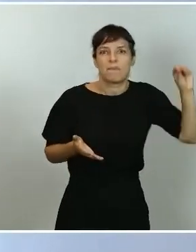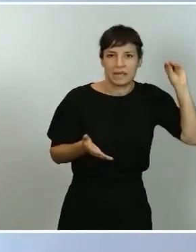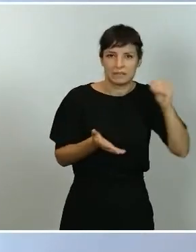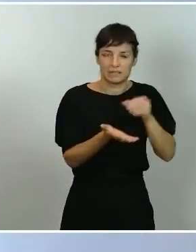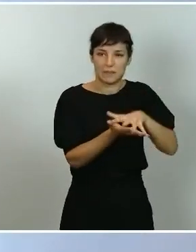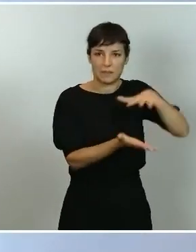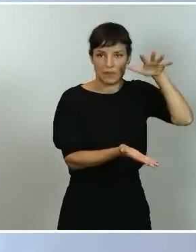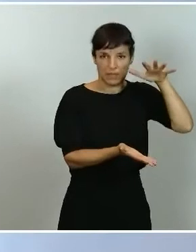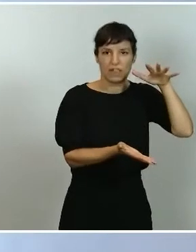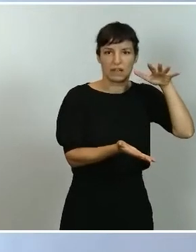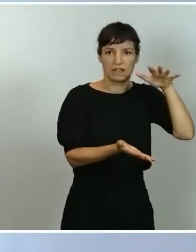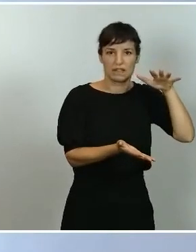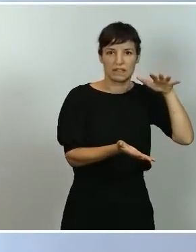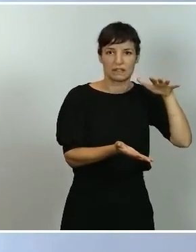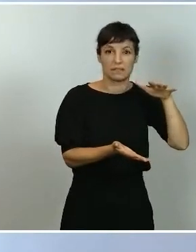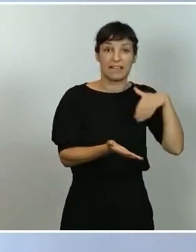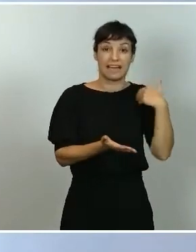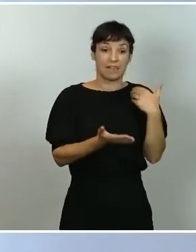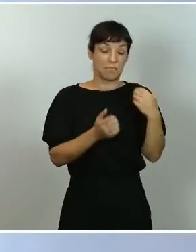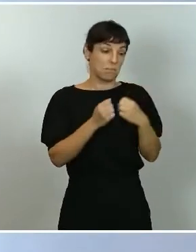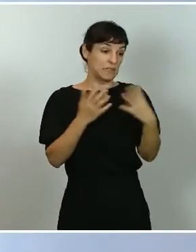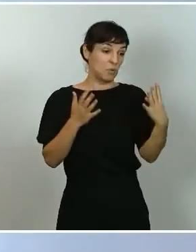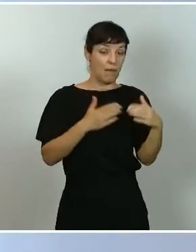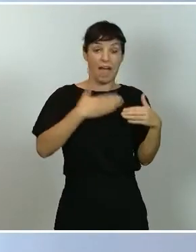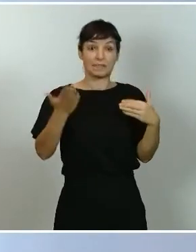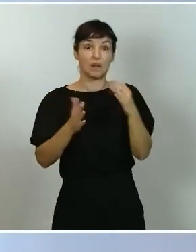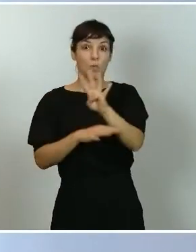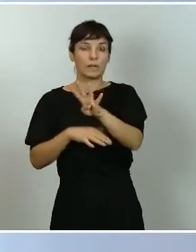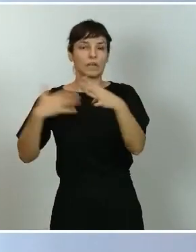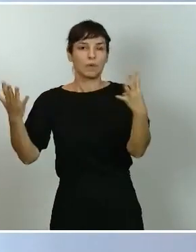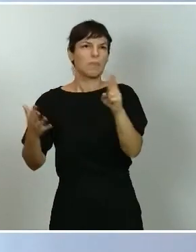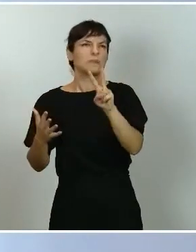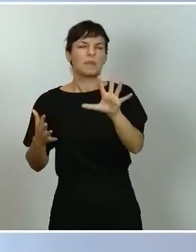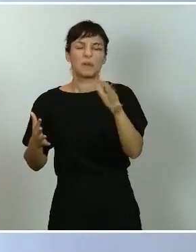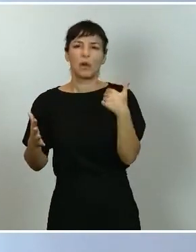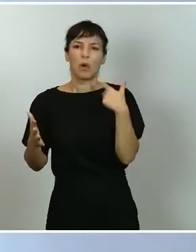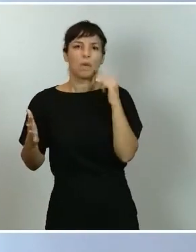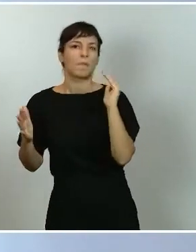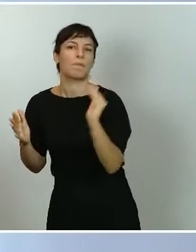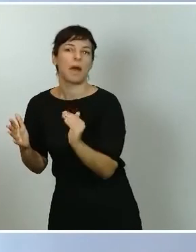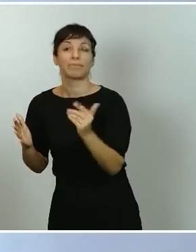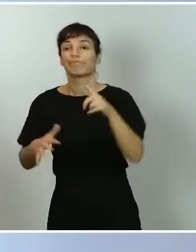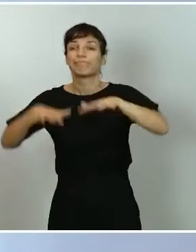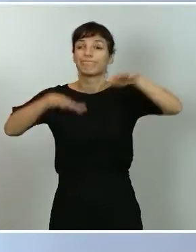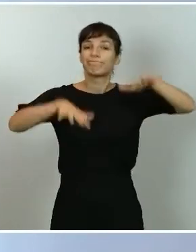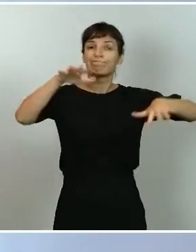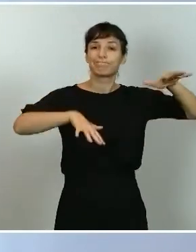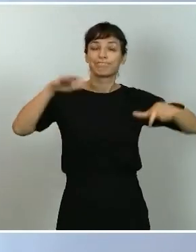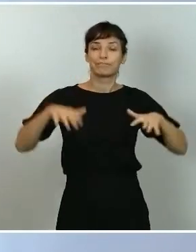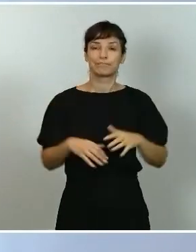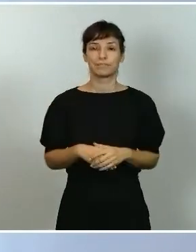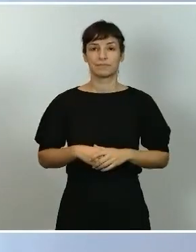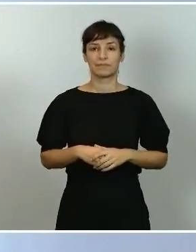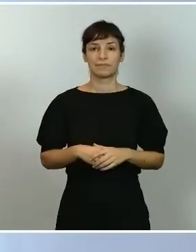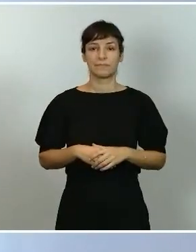la redujeron, 25. Sí que es cierto que en algunas zonas baja, en otras está subiendo. También es cierto que la evolución